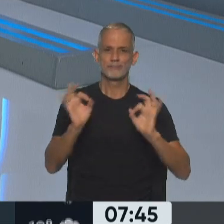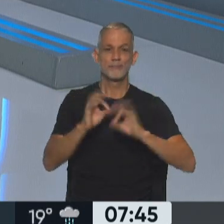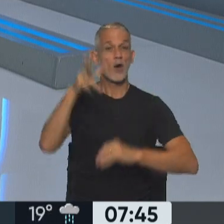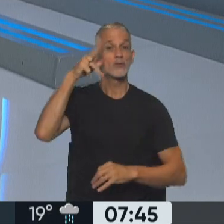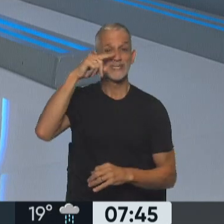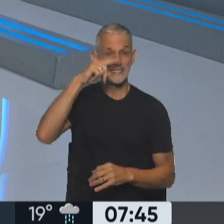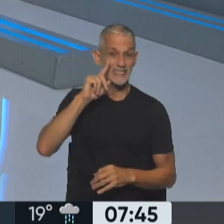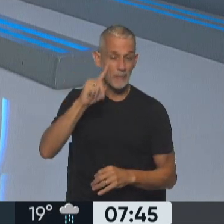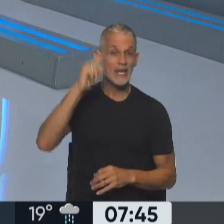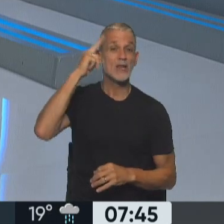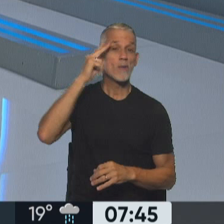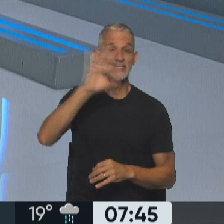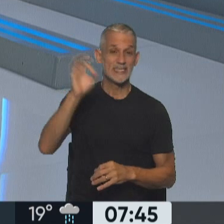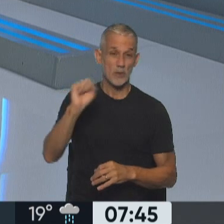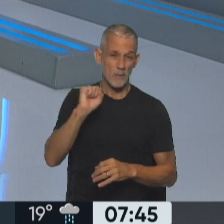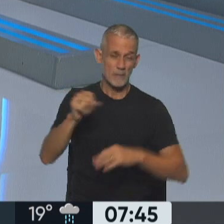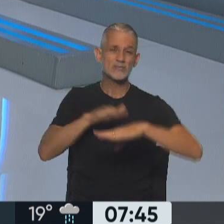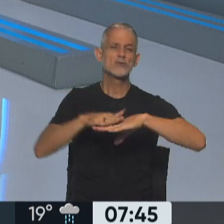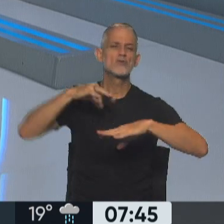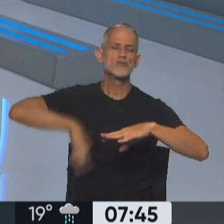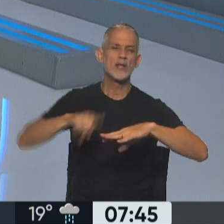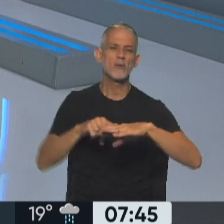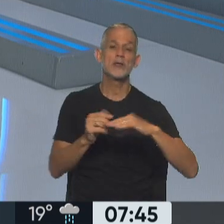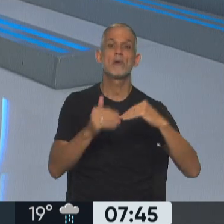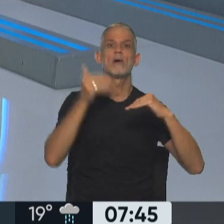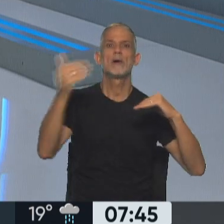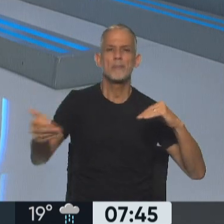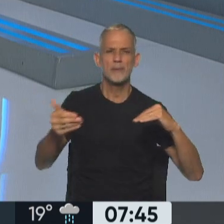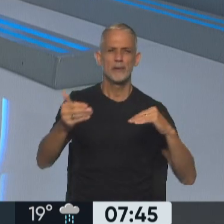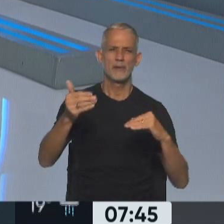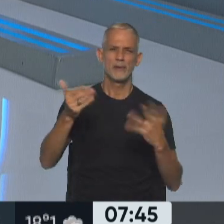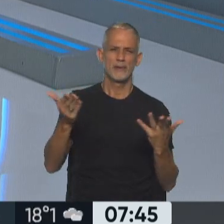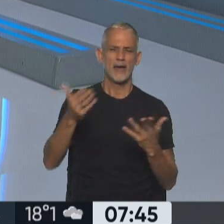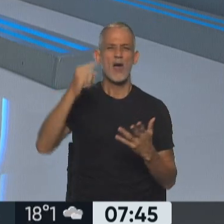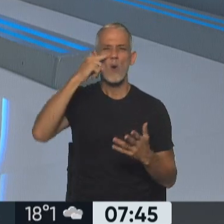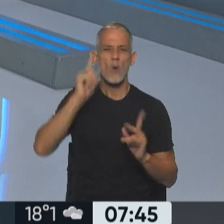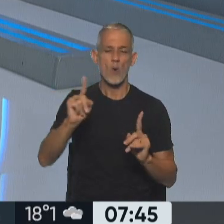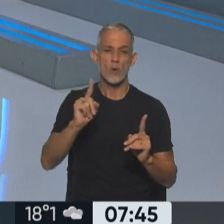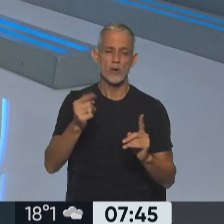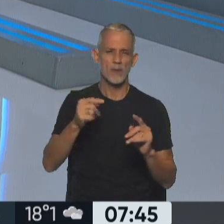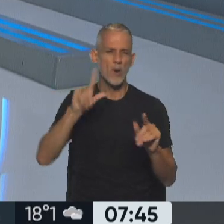87.900 pesos será el salario mínimo recién a mediados de año, pero con una revisión mediante.